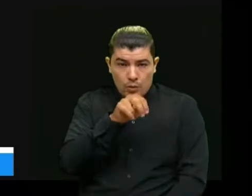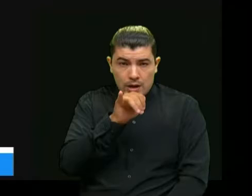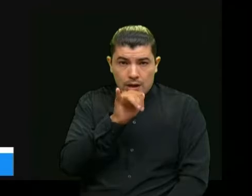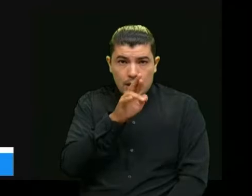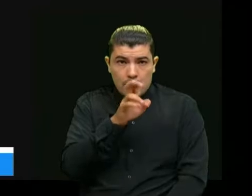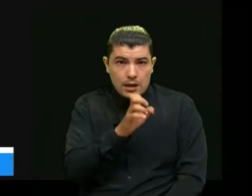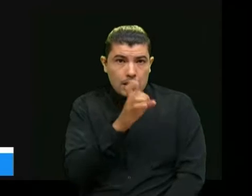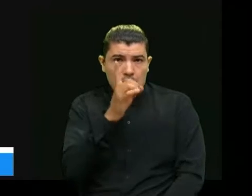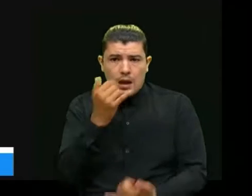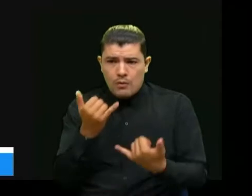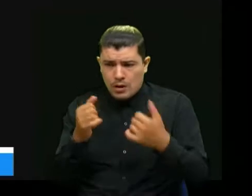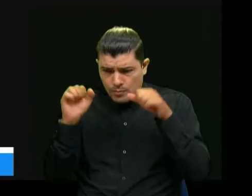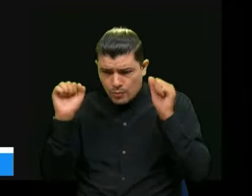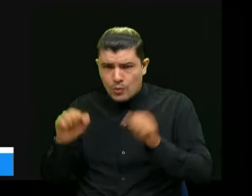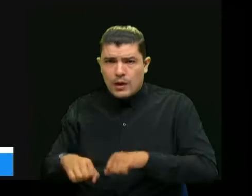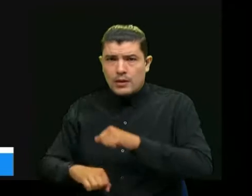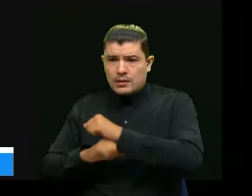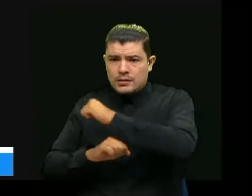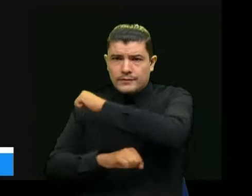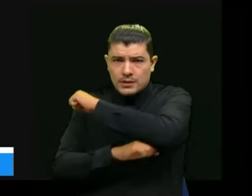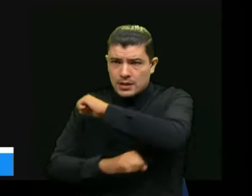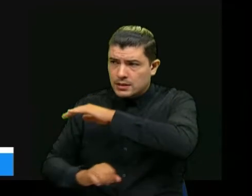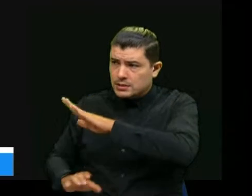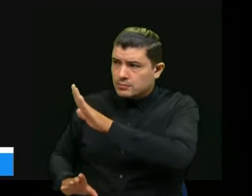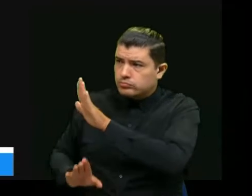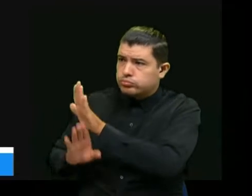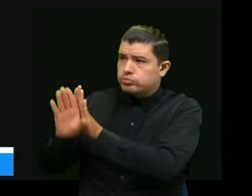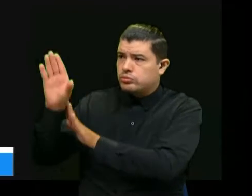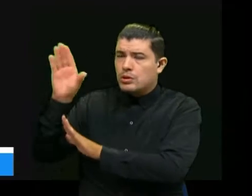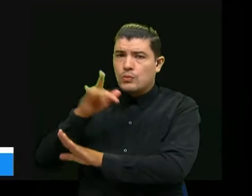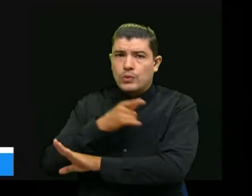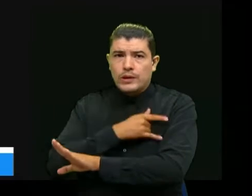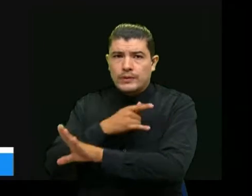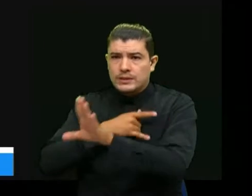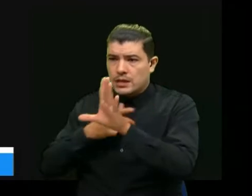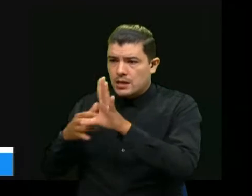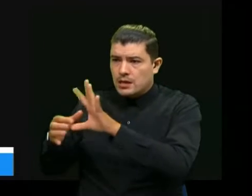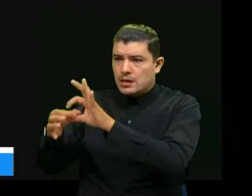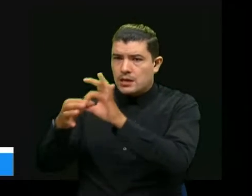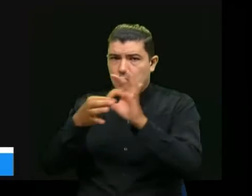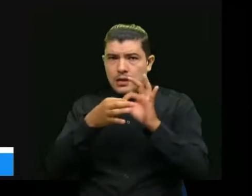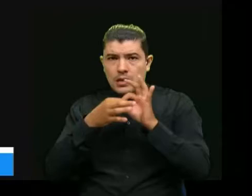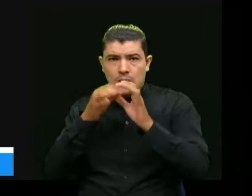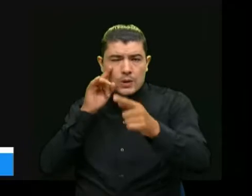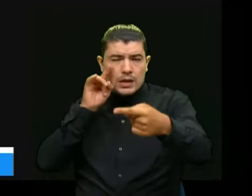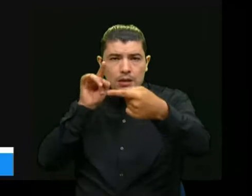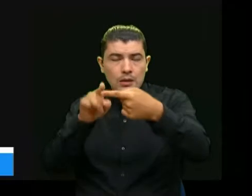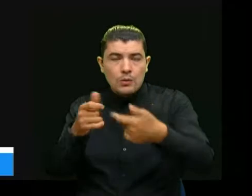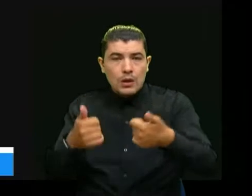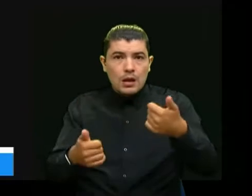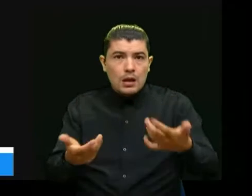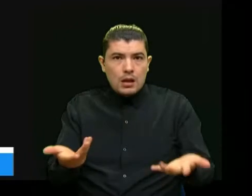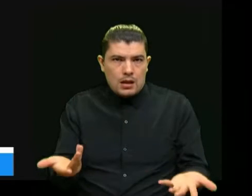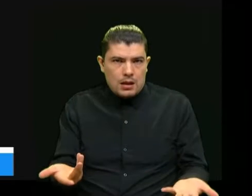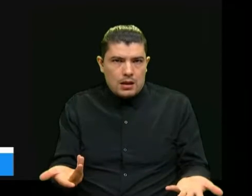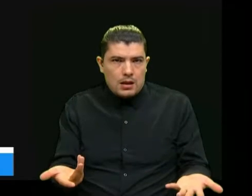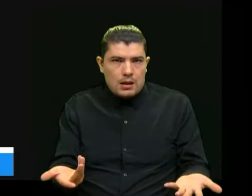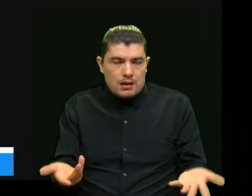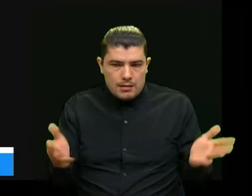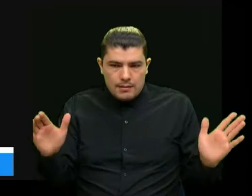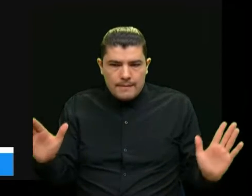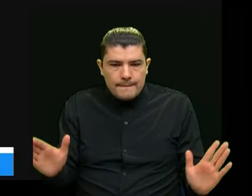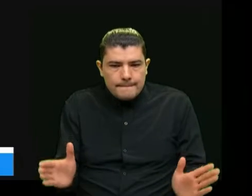que nos potencialicemos las universidades en esta meta en este deseo de poder efectivamente